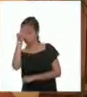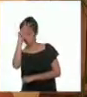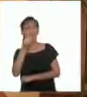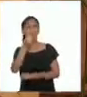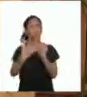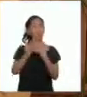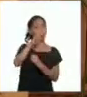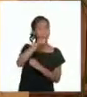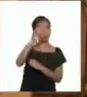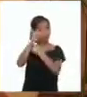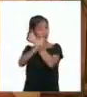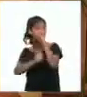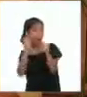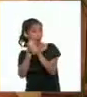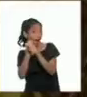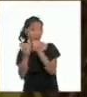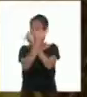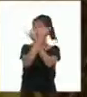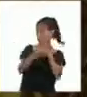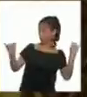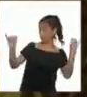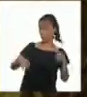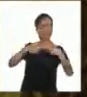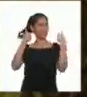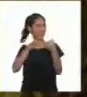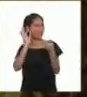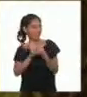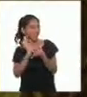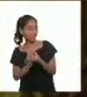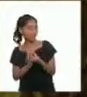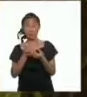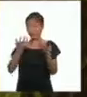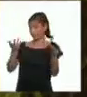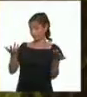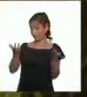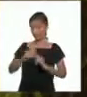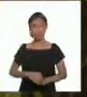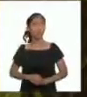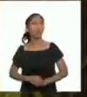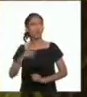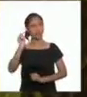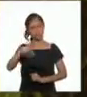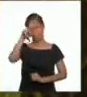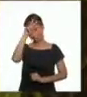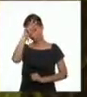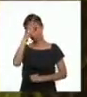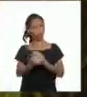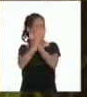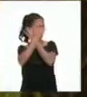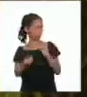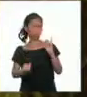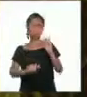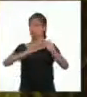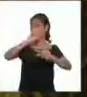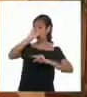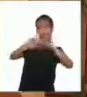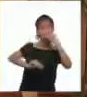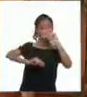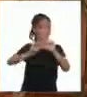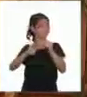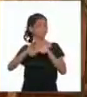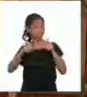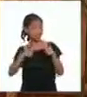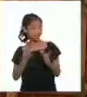años de vida independiente. ¡Exacto, Coco! Al parecer, lograr ser un país independiente fue un proceso largo.